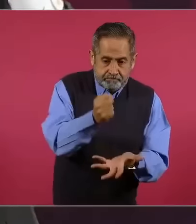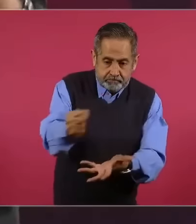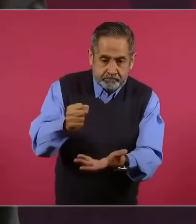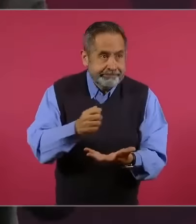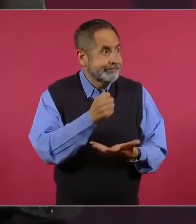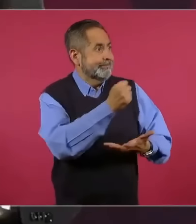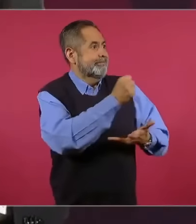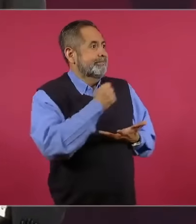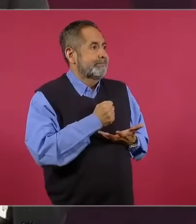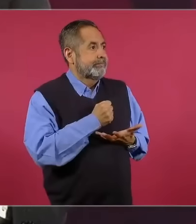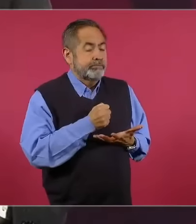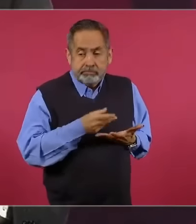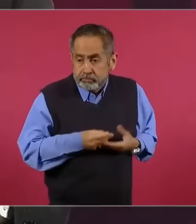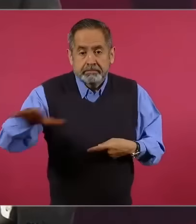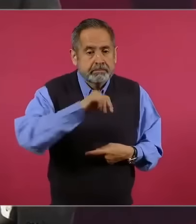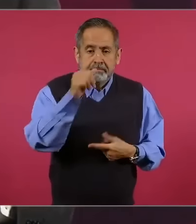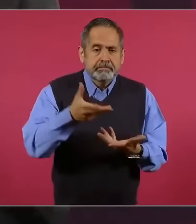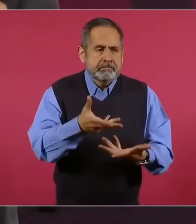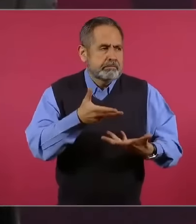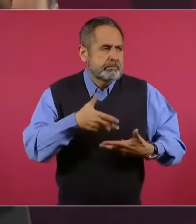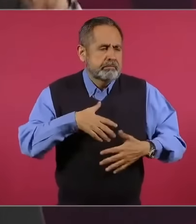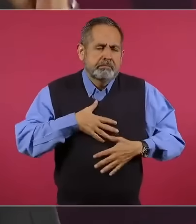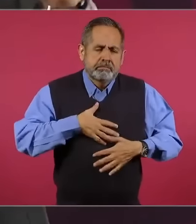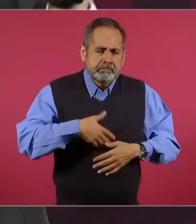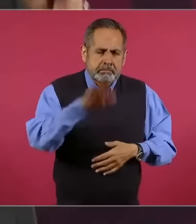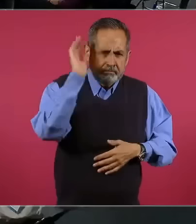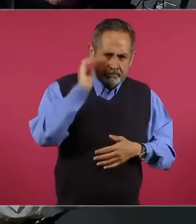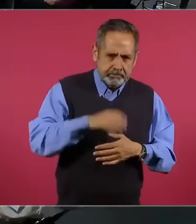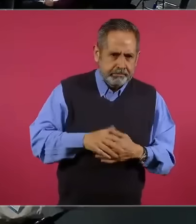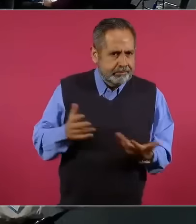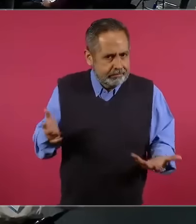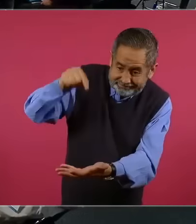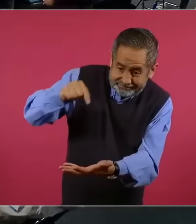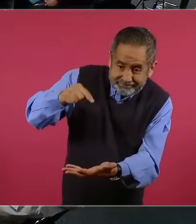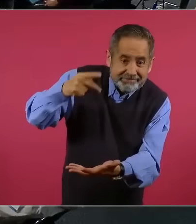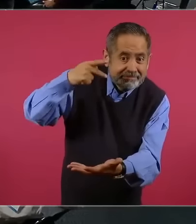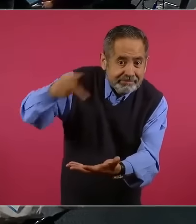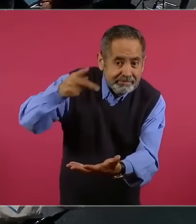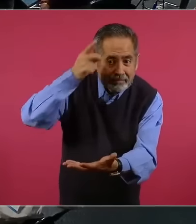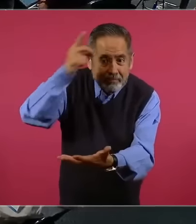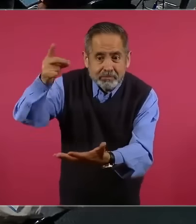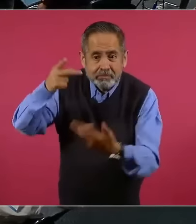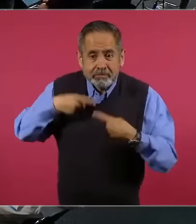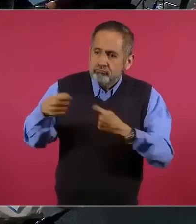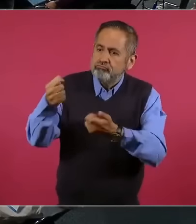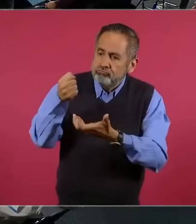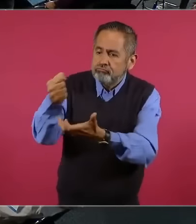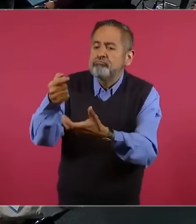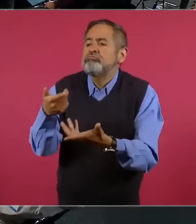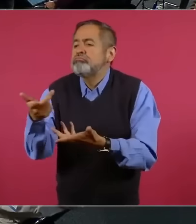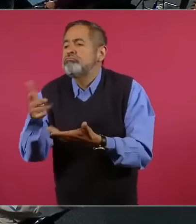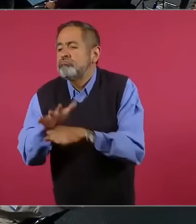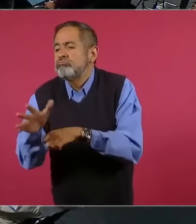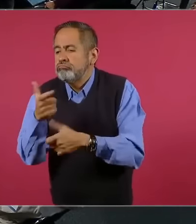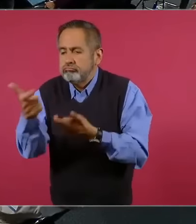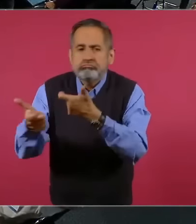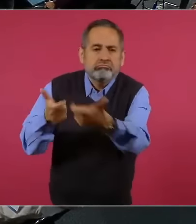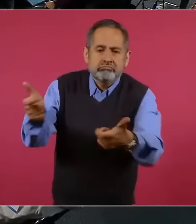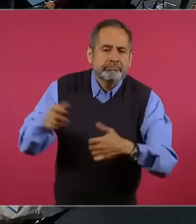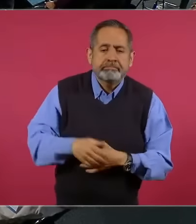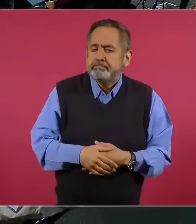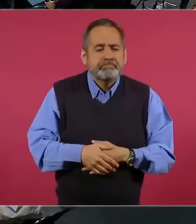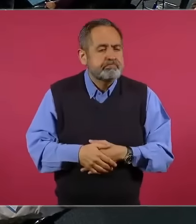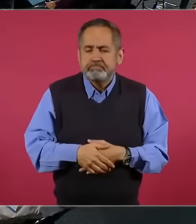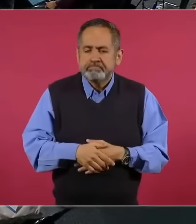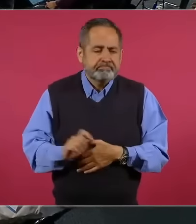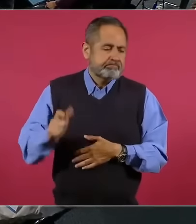tampoco les interesaba que el presupuesto que es dinero del pueblo le llegara a la gente. El presupuesto lo usaban para eso,